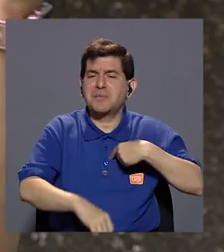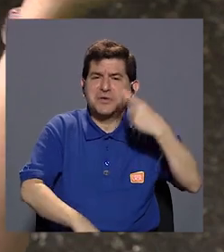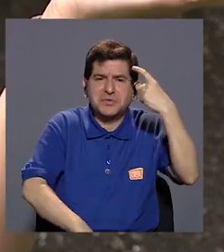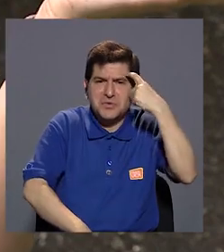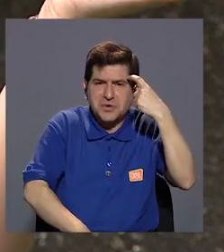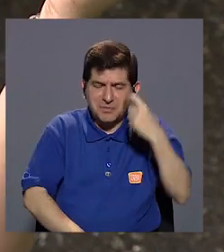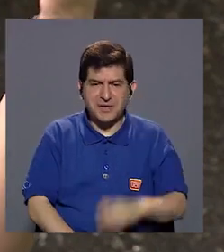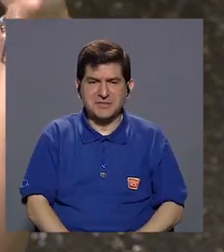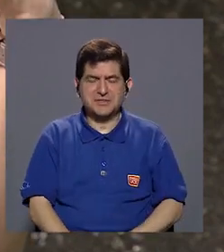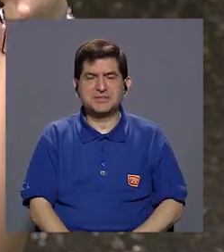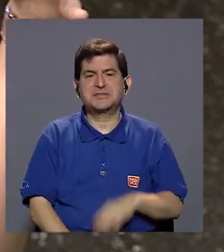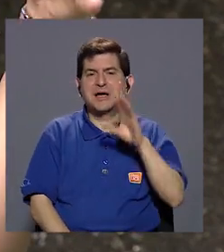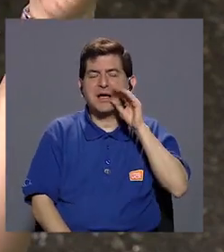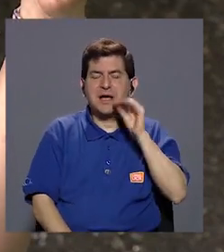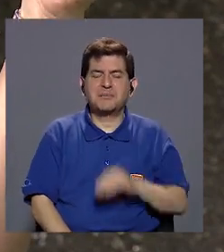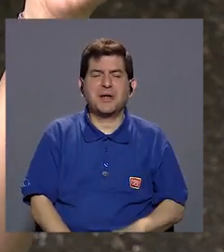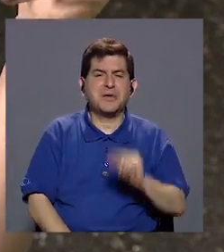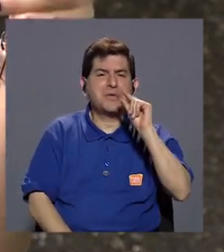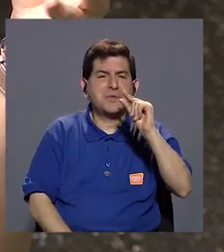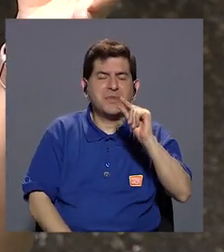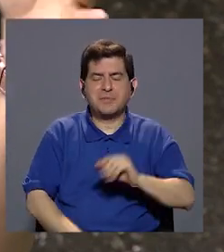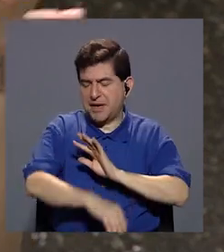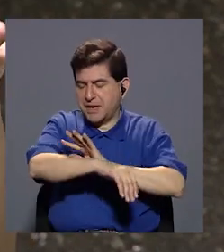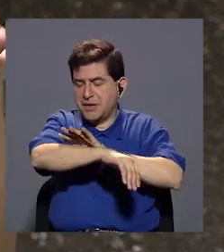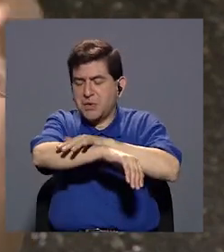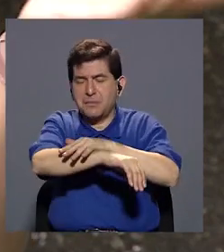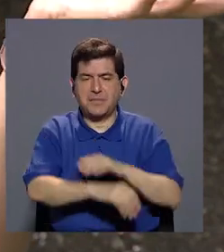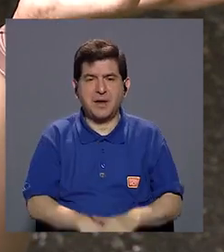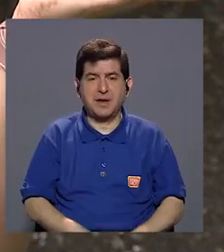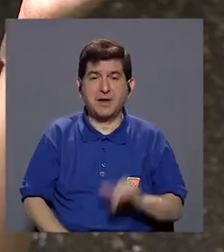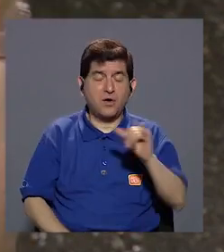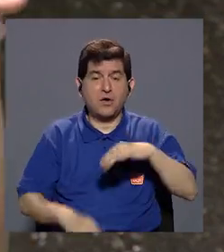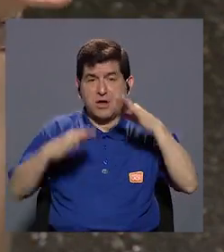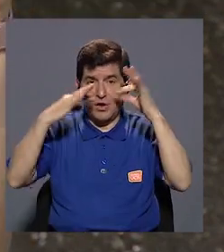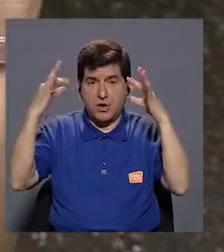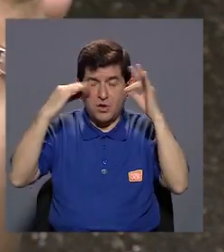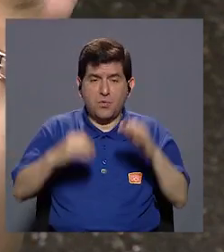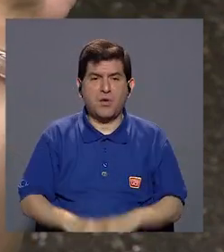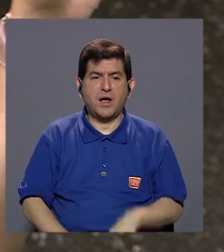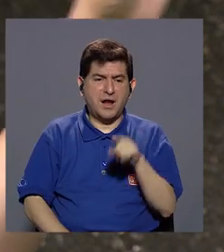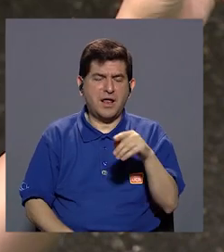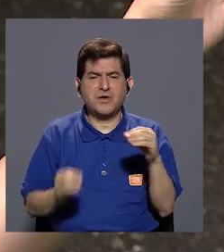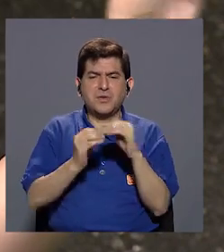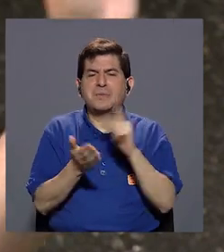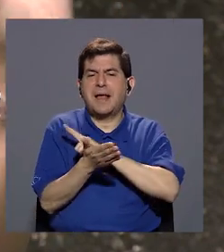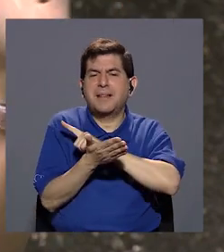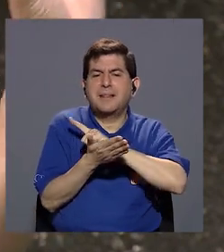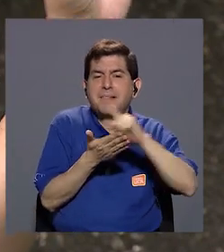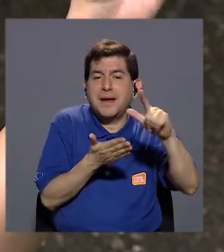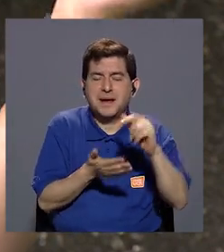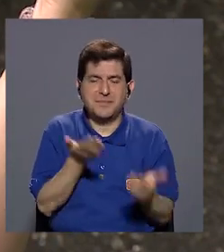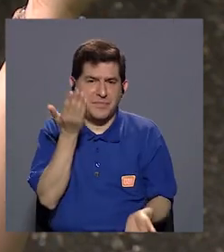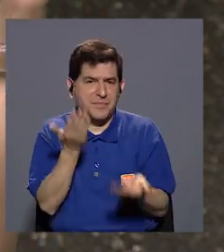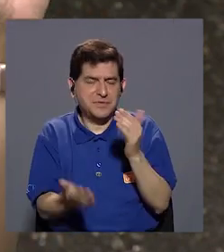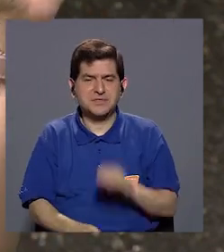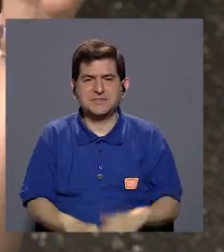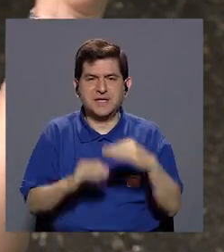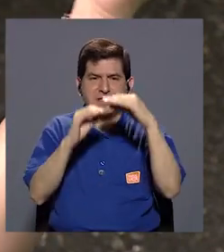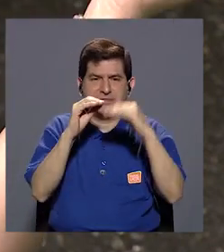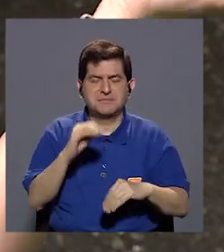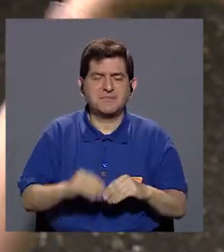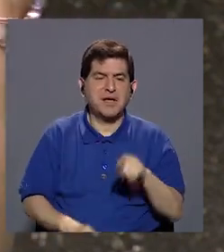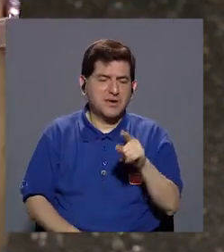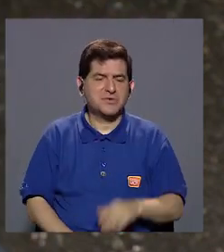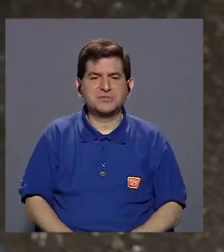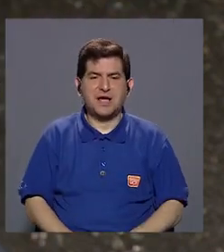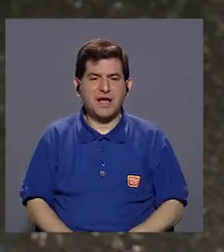tiende a pensar que el perro de pelo corto, sobre todo en perros, bueno, igual en gatos, perros cortos son como más aseados, son como cuesta menos